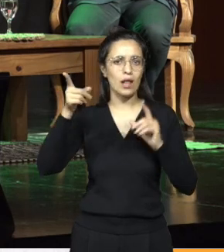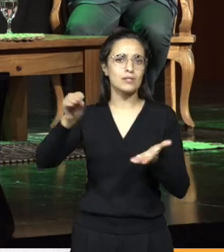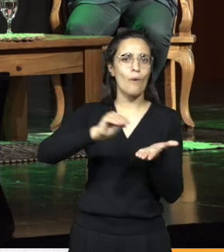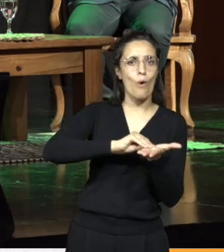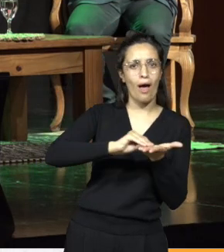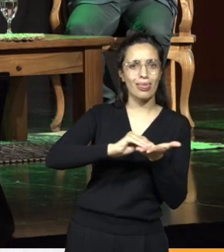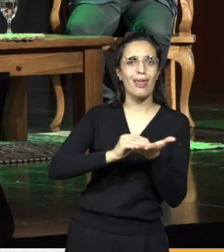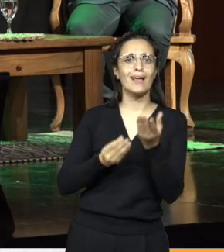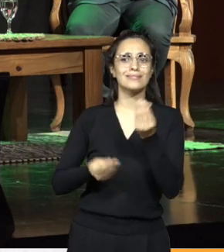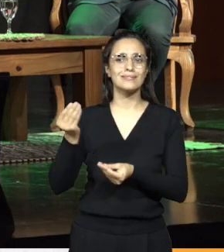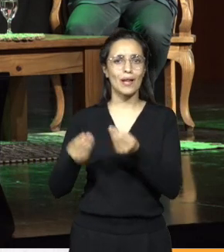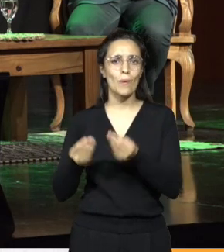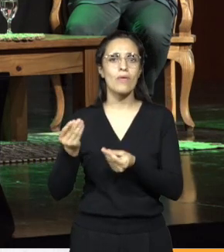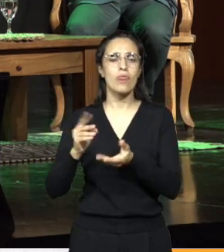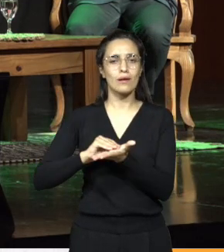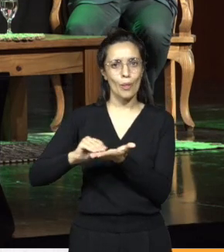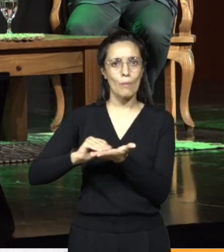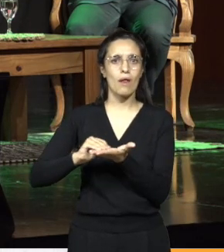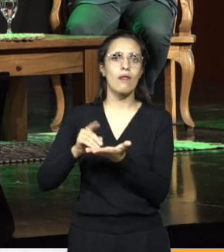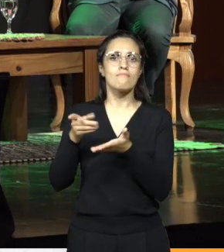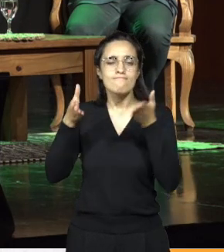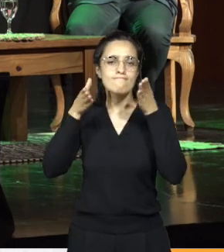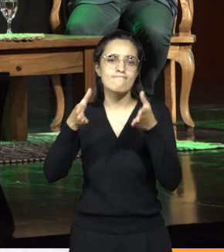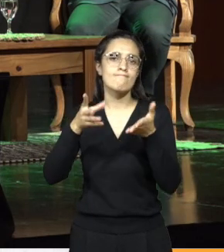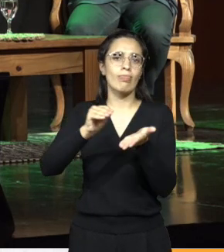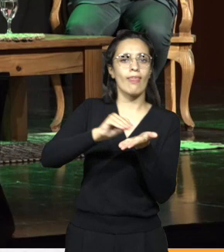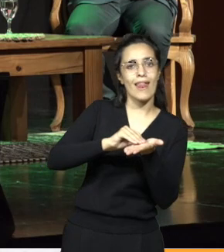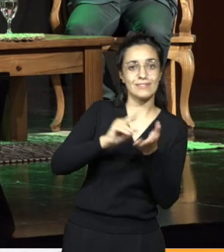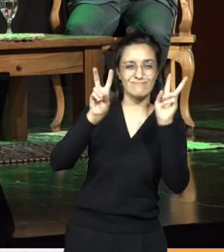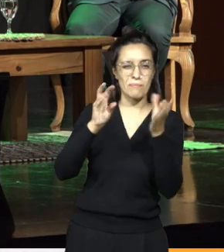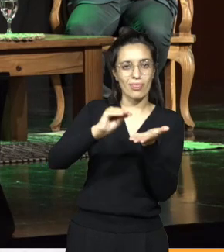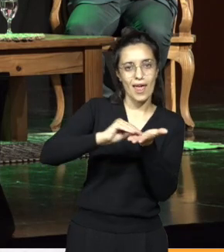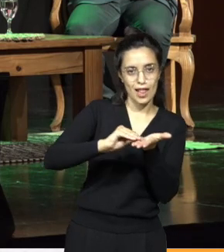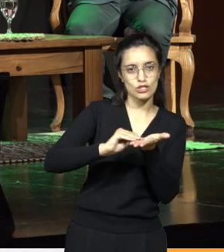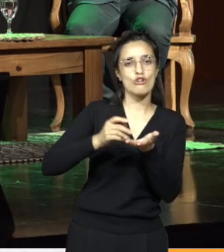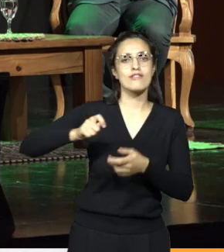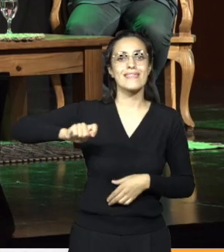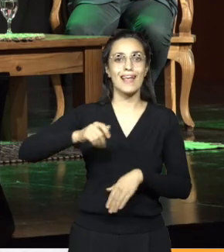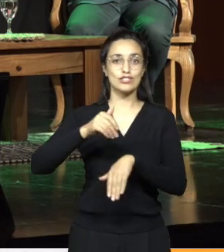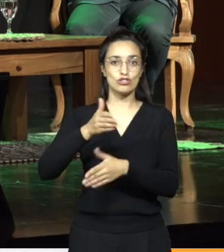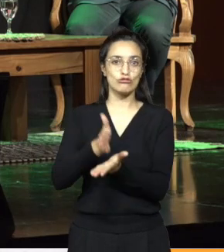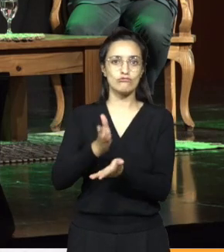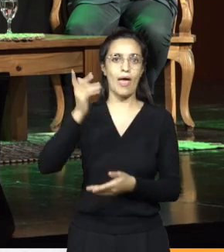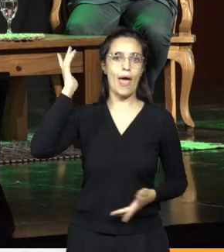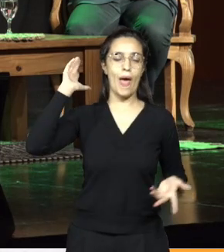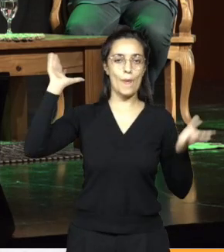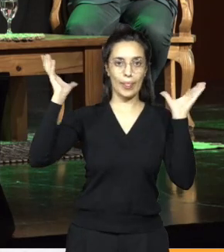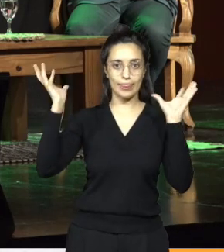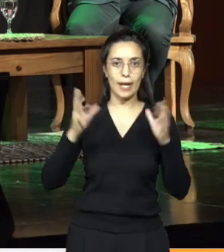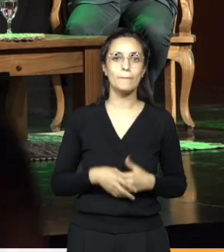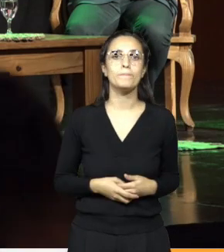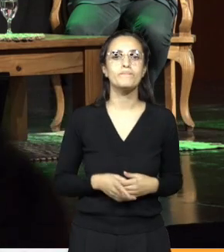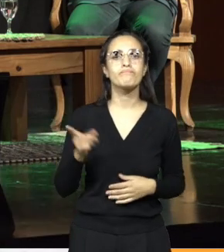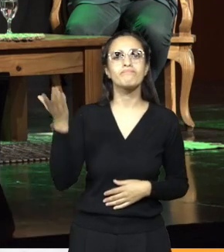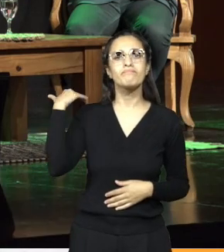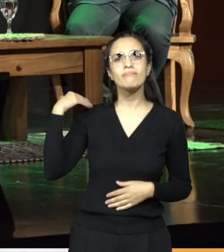Administración Pública, Provincial y Municipal y también en Derecho y Gestión Ambiental. Se desempeña trabajando para la Policía Ambiental desde el